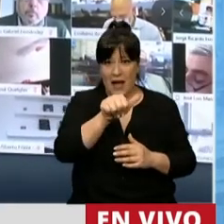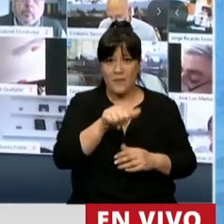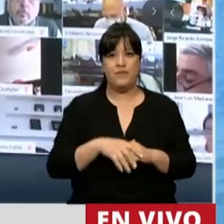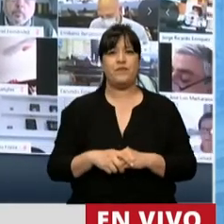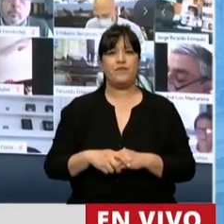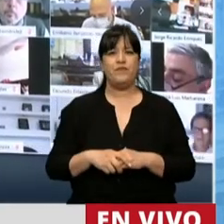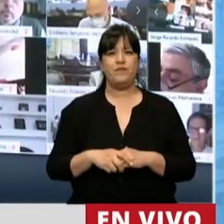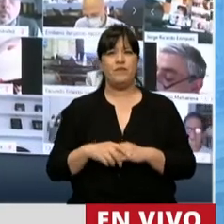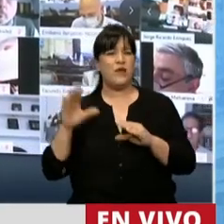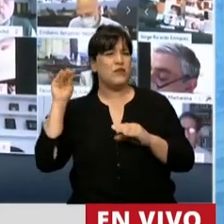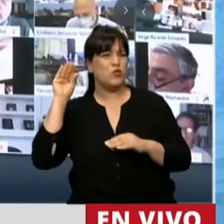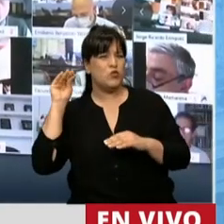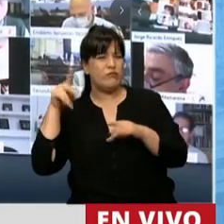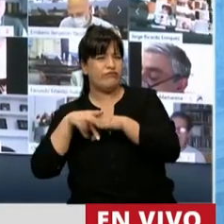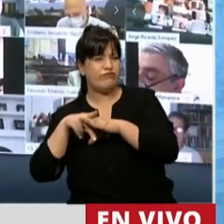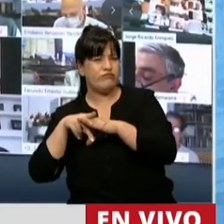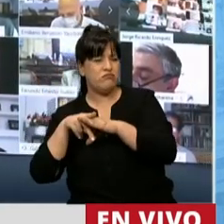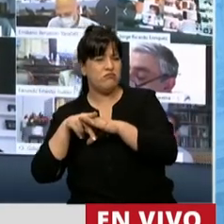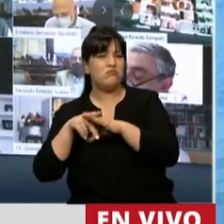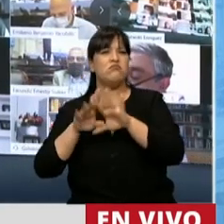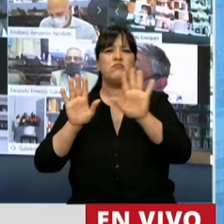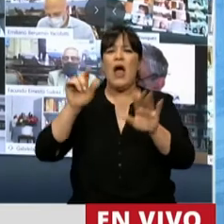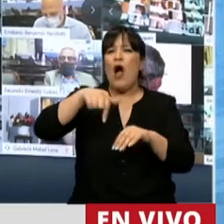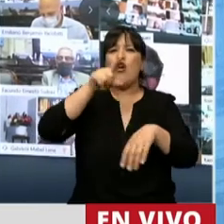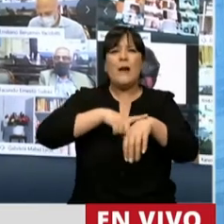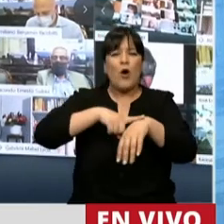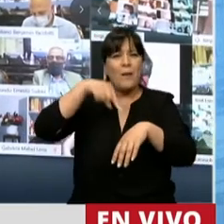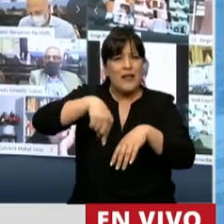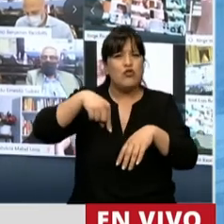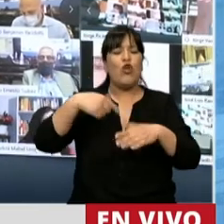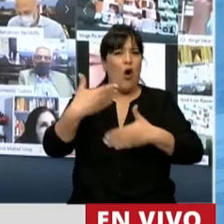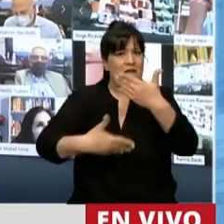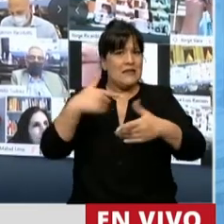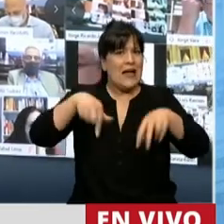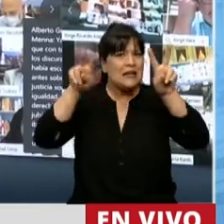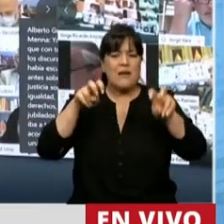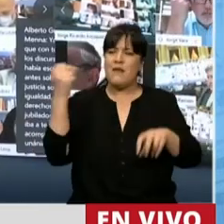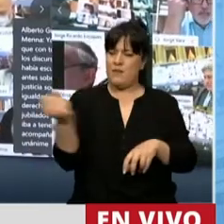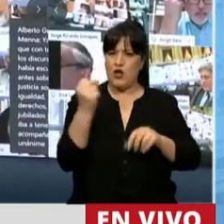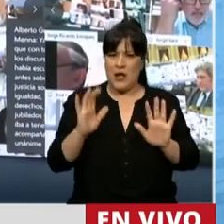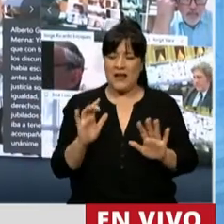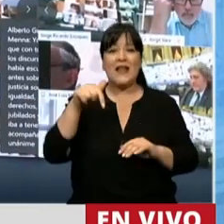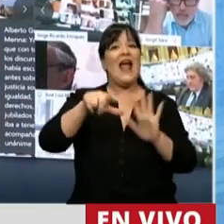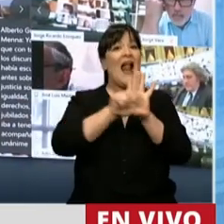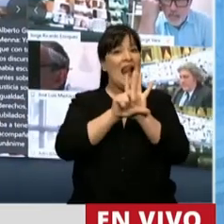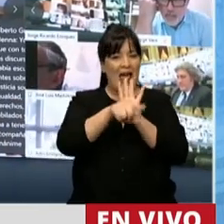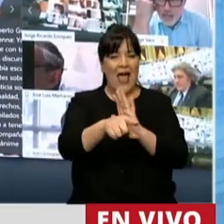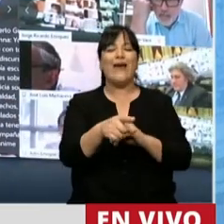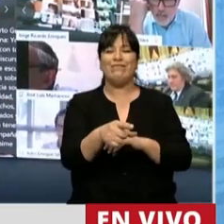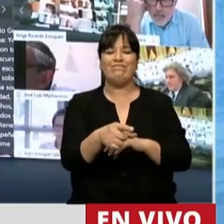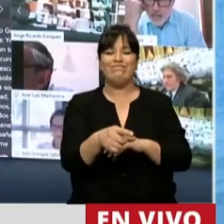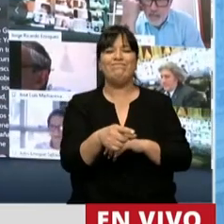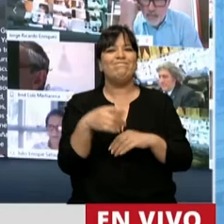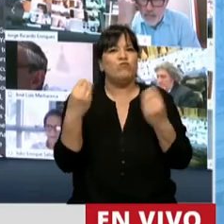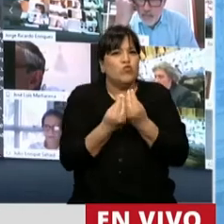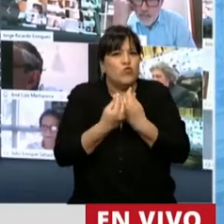reconocimiento a todos. Digo, usted me escucha ya. Estamos muy contentos en momentos como estos de poder avanzar en este tema. Esta ley da cuenta de todas las